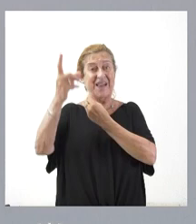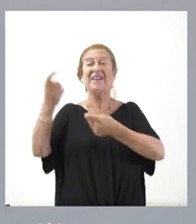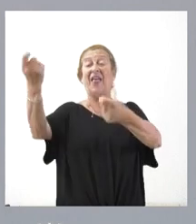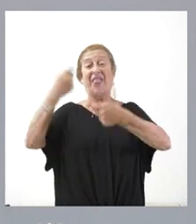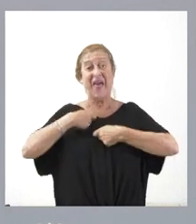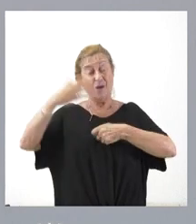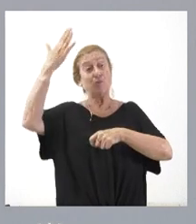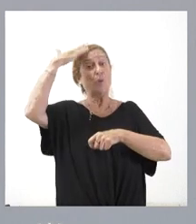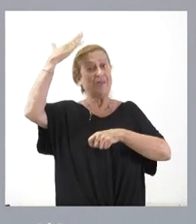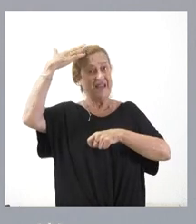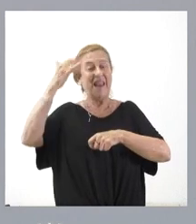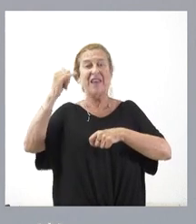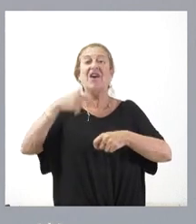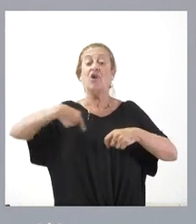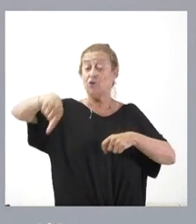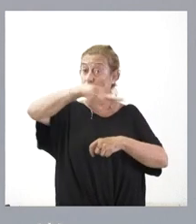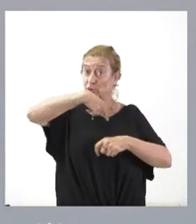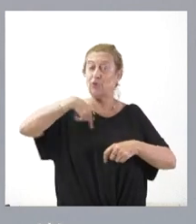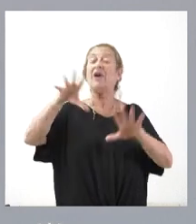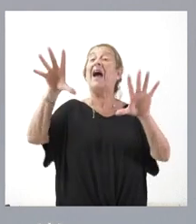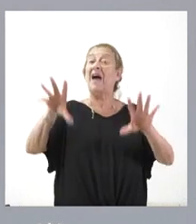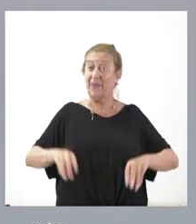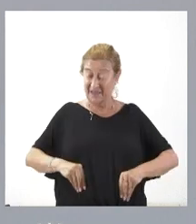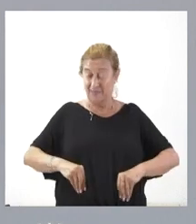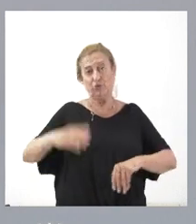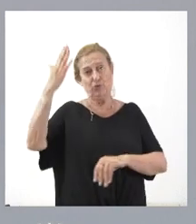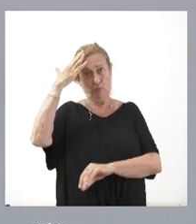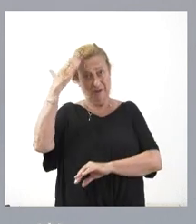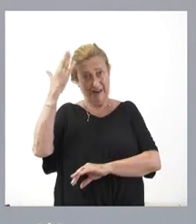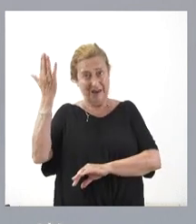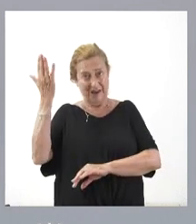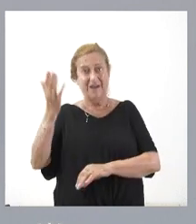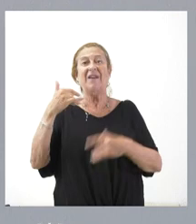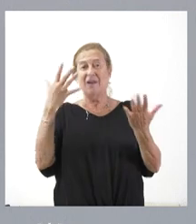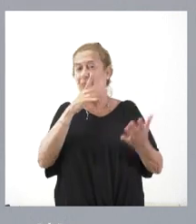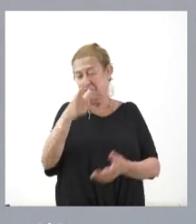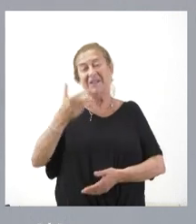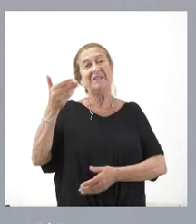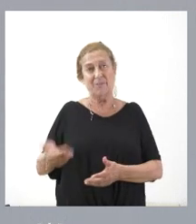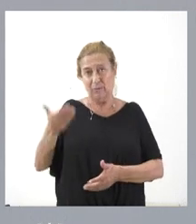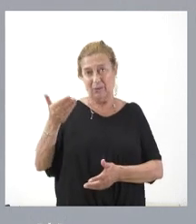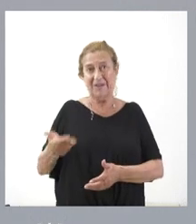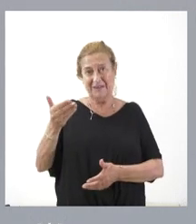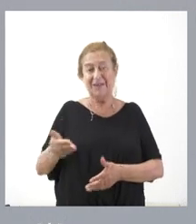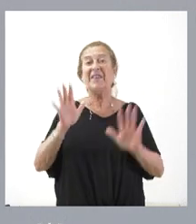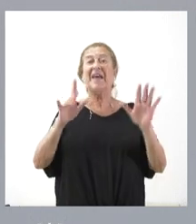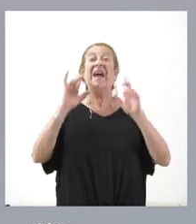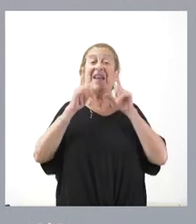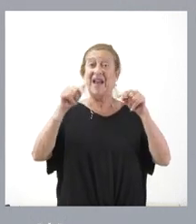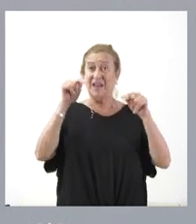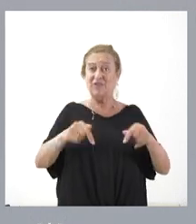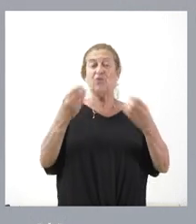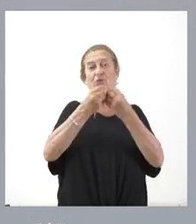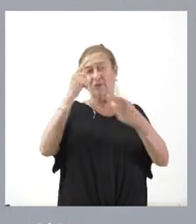tutela y que nosotros aceptamos la tutela. De ahí la importancia. En este caso, con